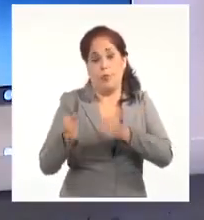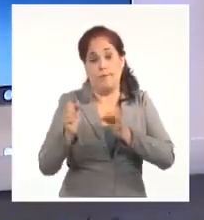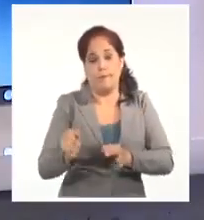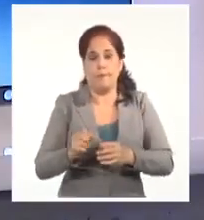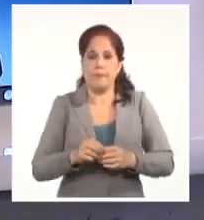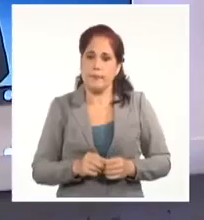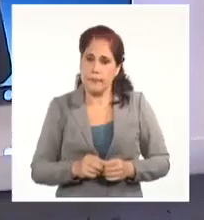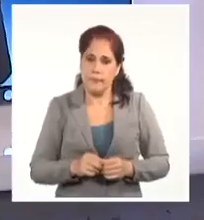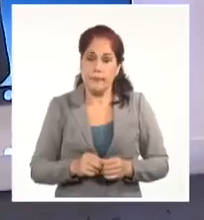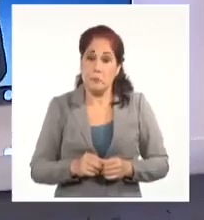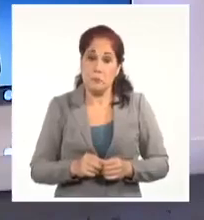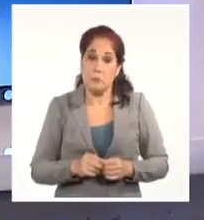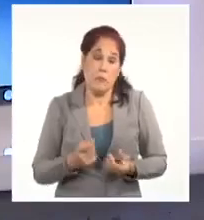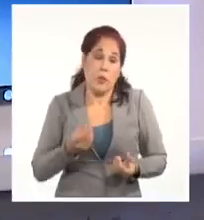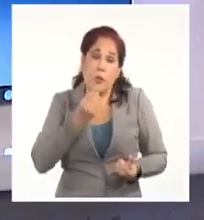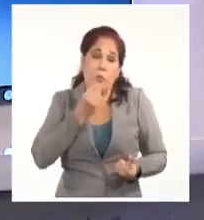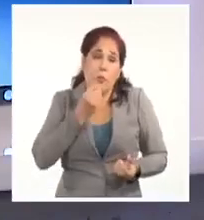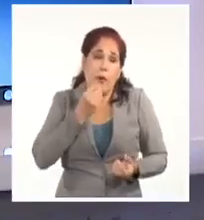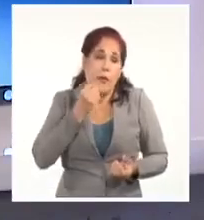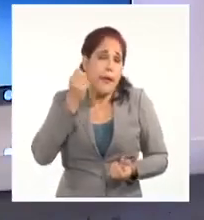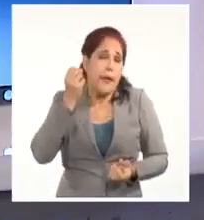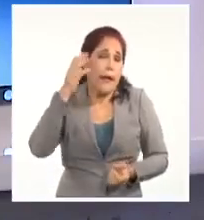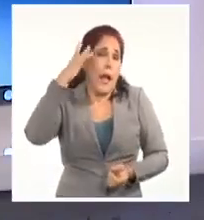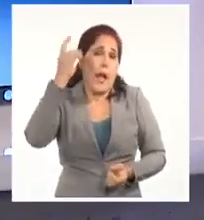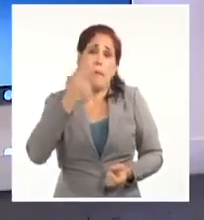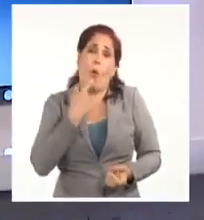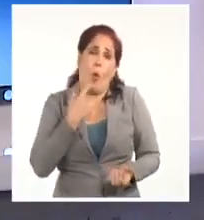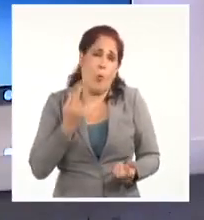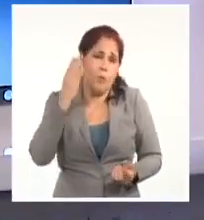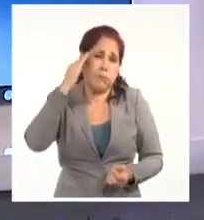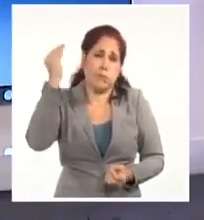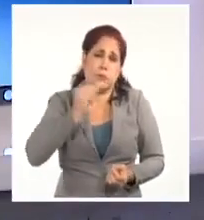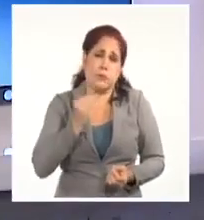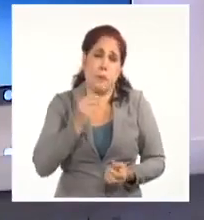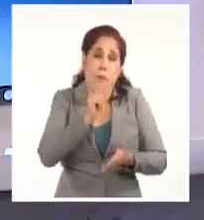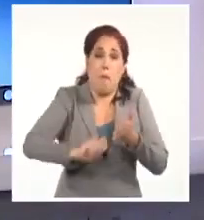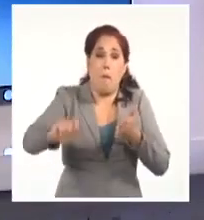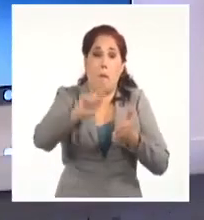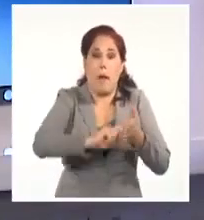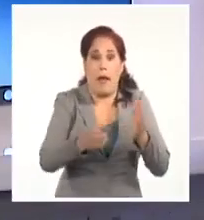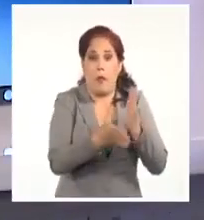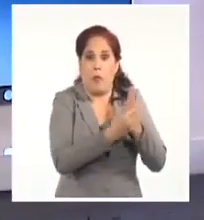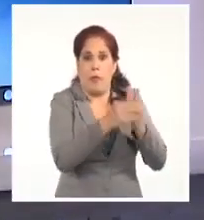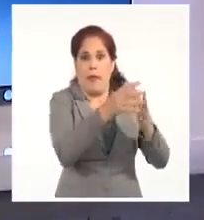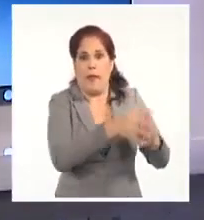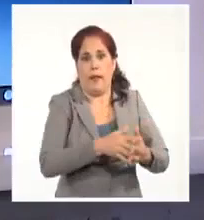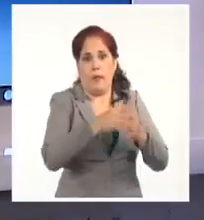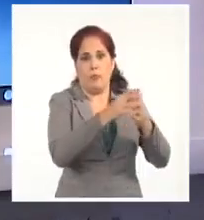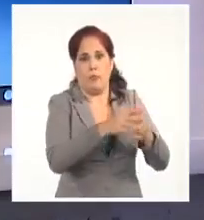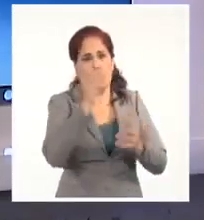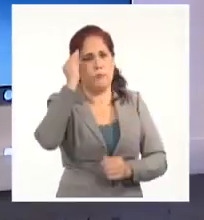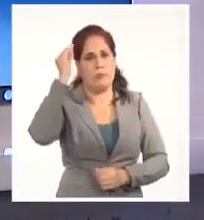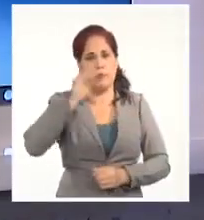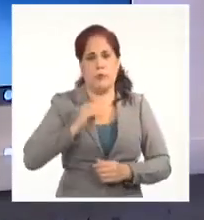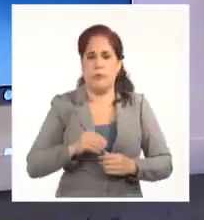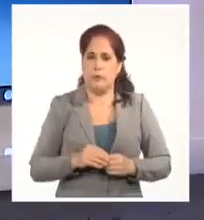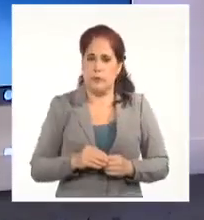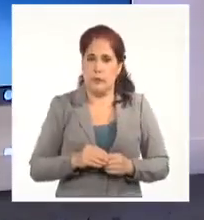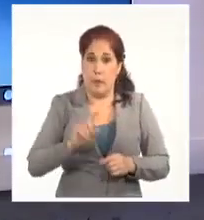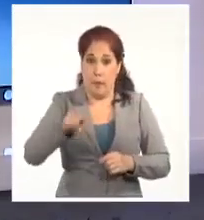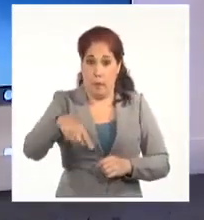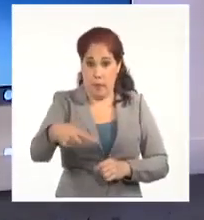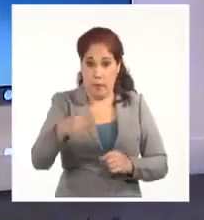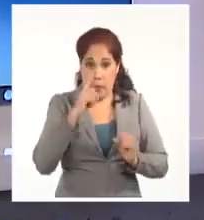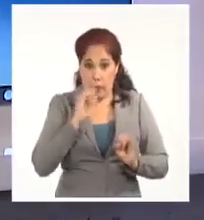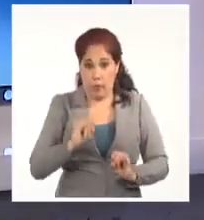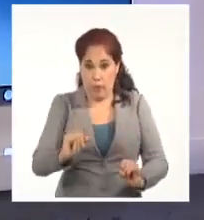y no se puede ser ingenuo, no podemos ser ingenuos y desconocer los planes que se esconden detrás de esta manipulación. Bueno, en próximas emisiones